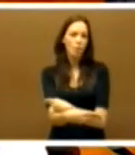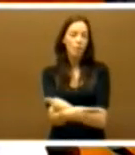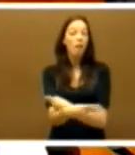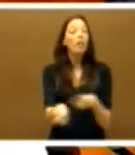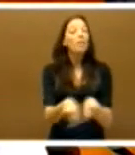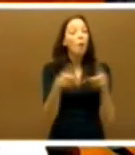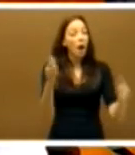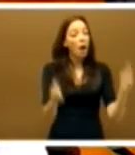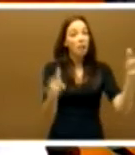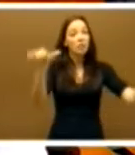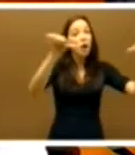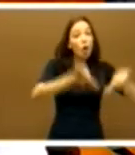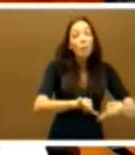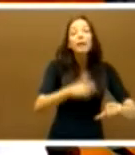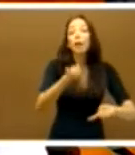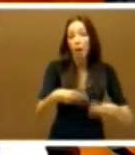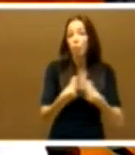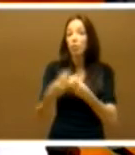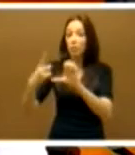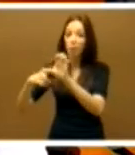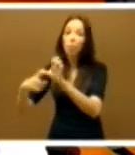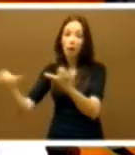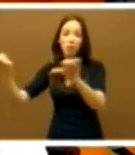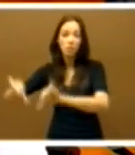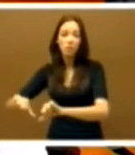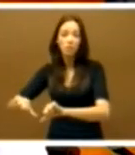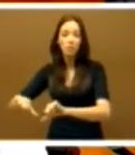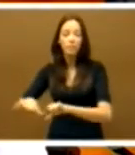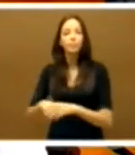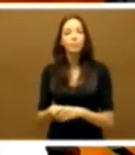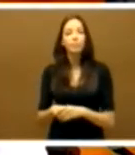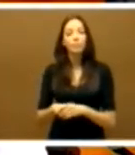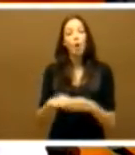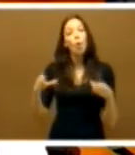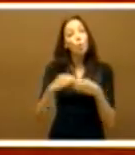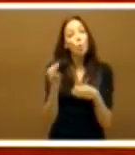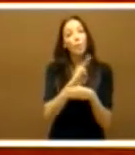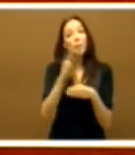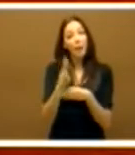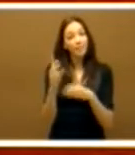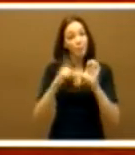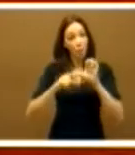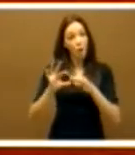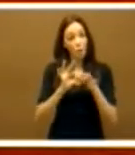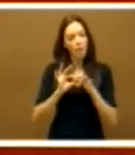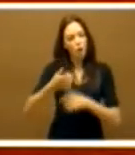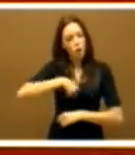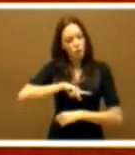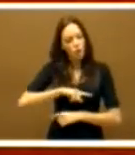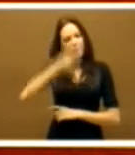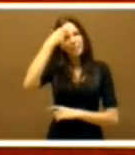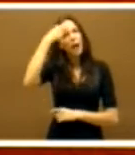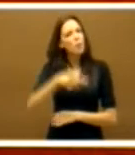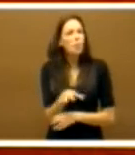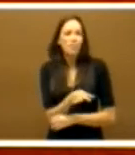que hemos visto también en la Junta de Extremadura. Desde el Grupo Parlamentario Popular Extremadura Unida sabemos perfectamente que sabrá